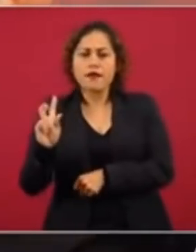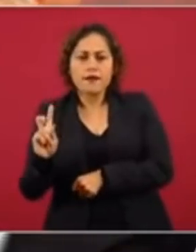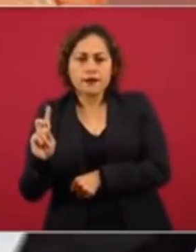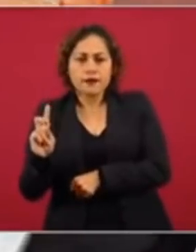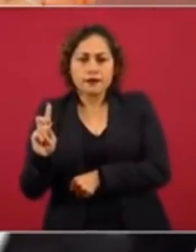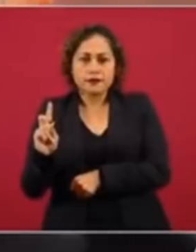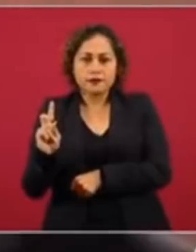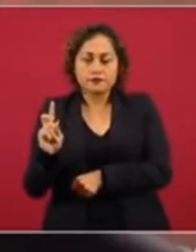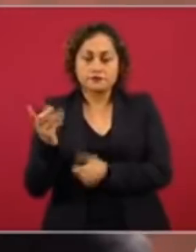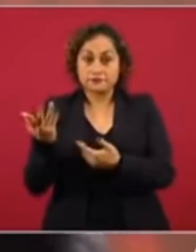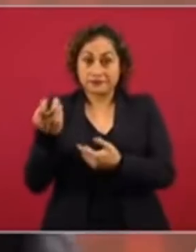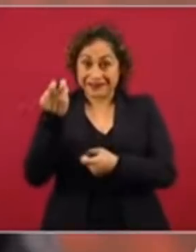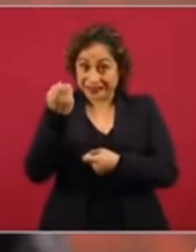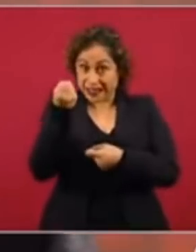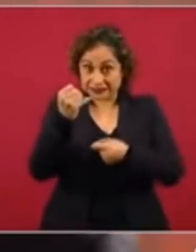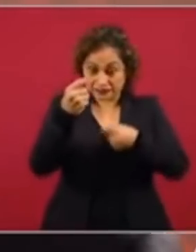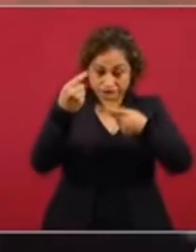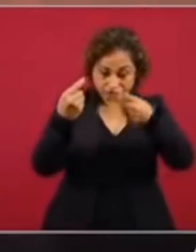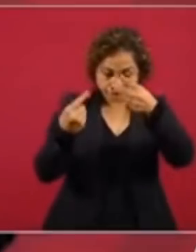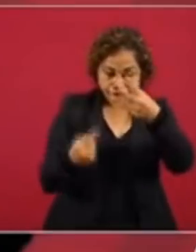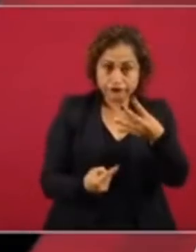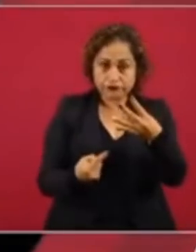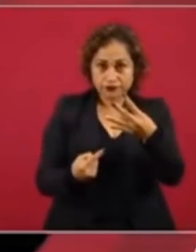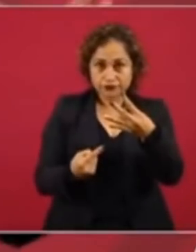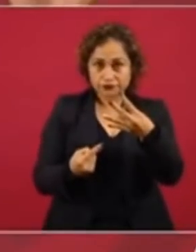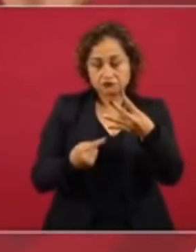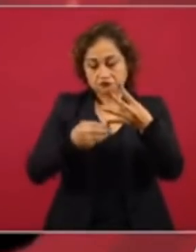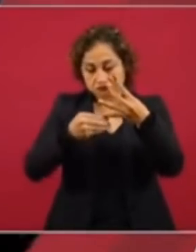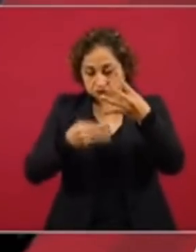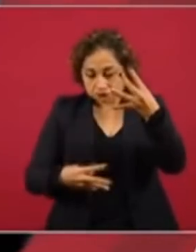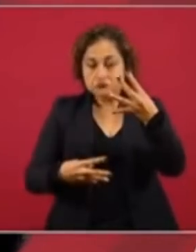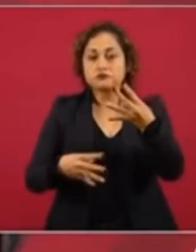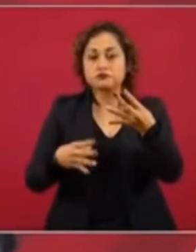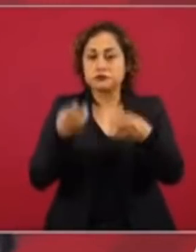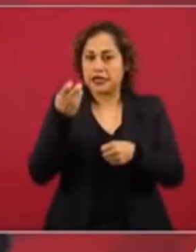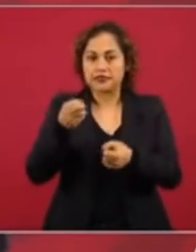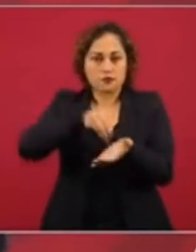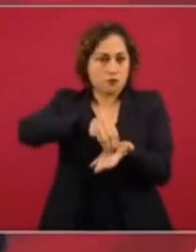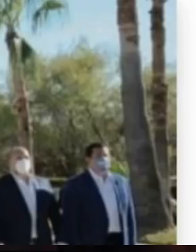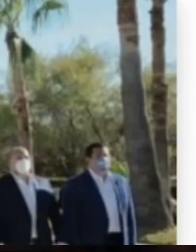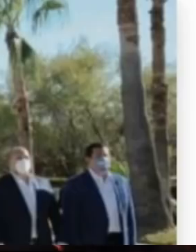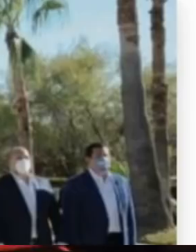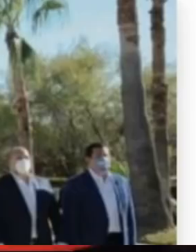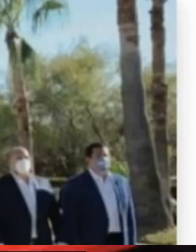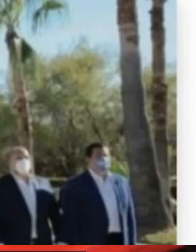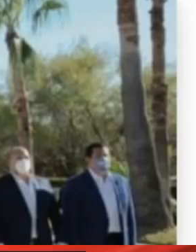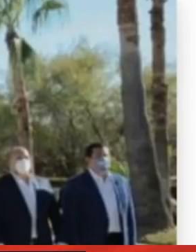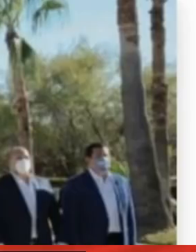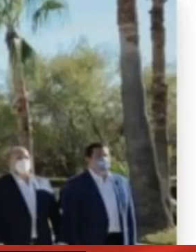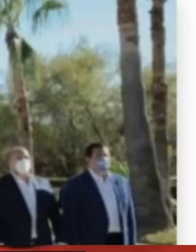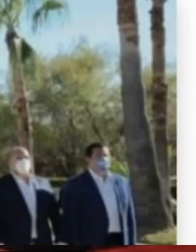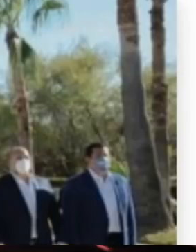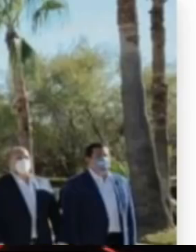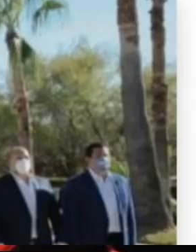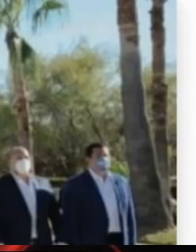Esto es lo que se tiene ya contemplado. Vamos a